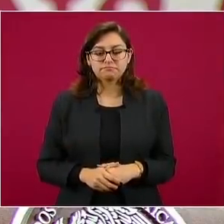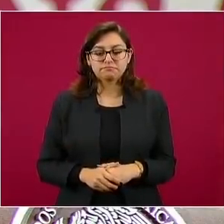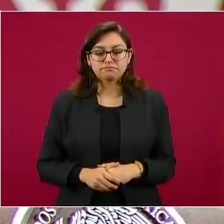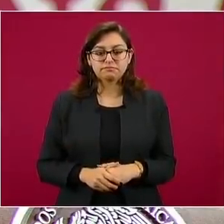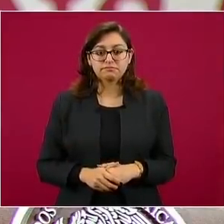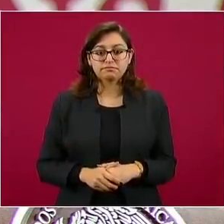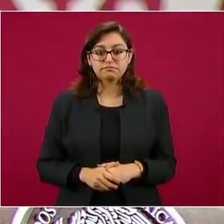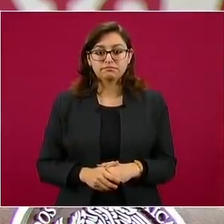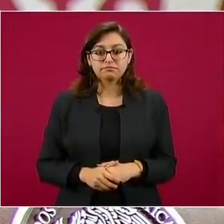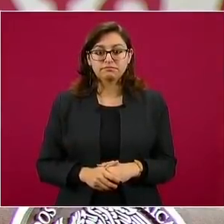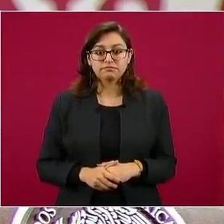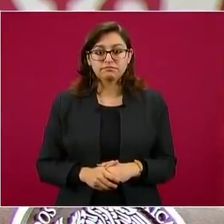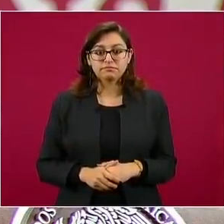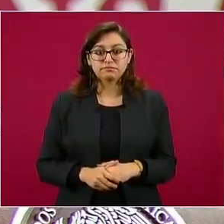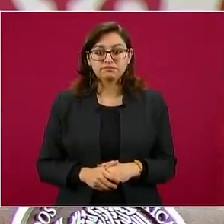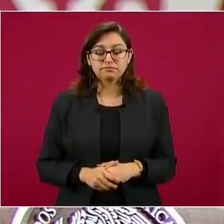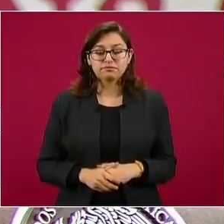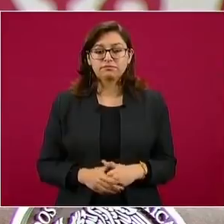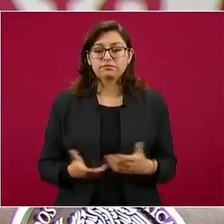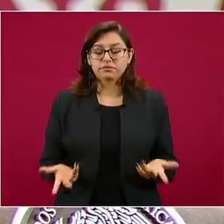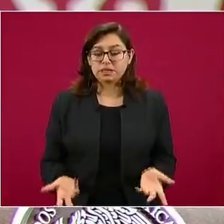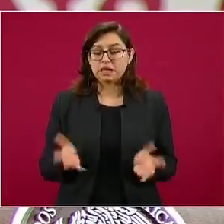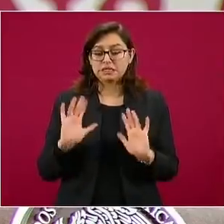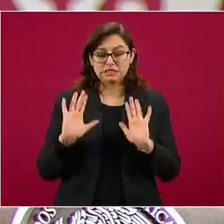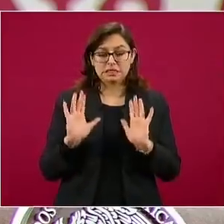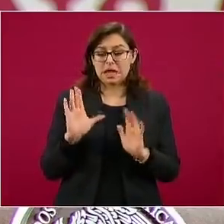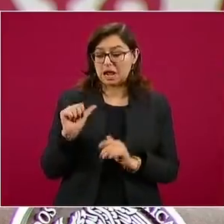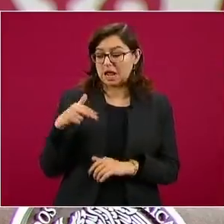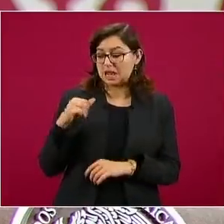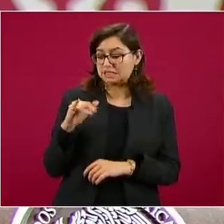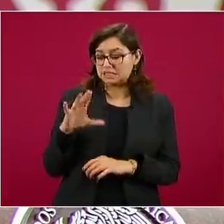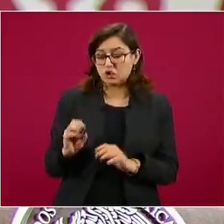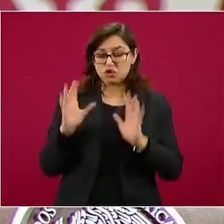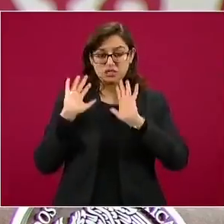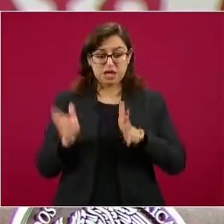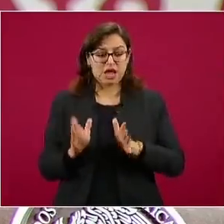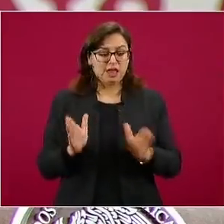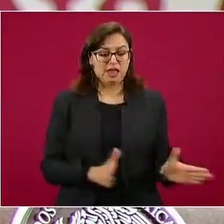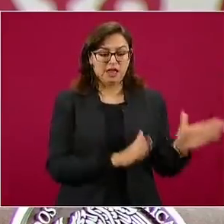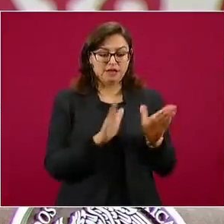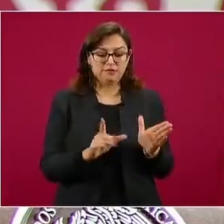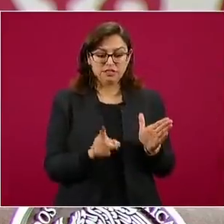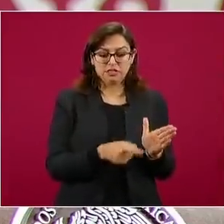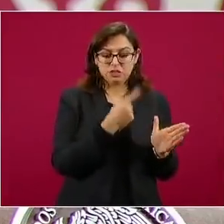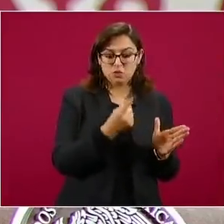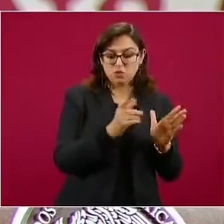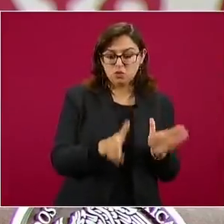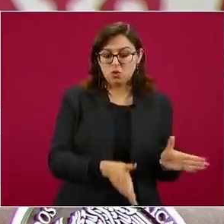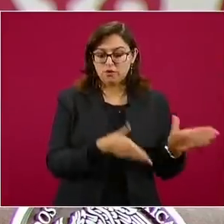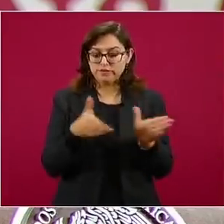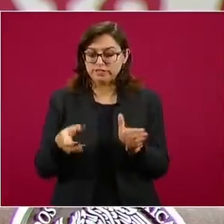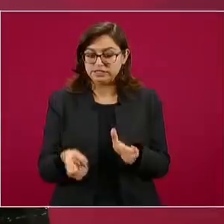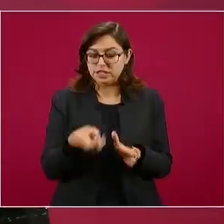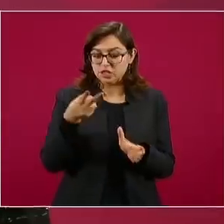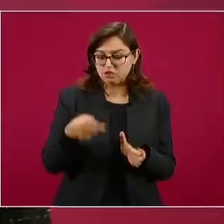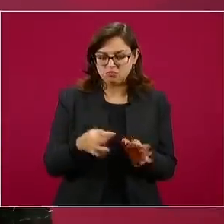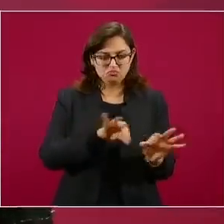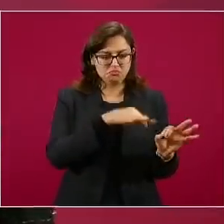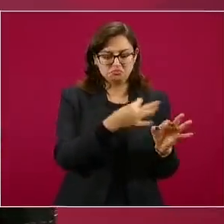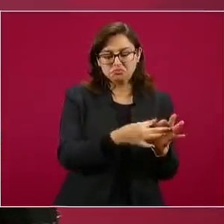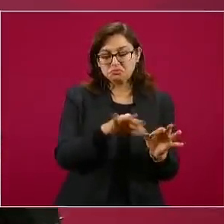realizado estudios fases preclínicas, fase 1, fase 2, y este es un estudio fase 3, global,